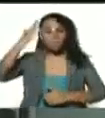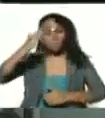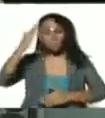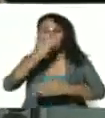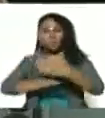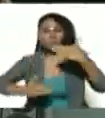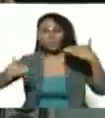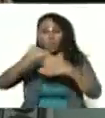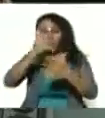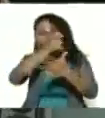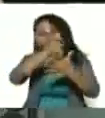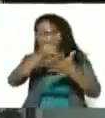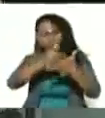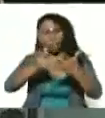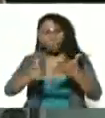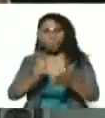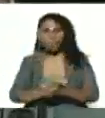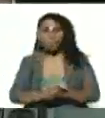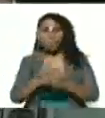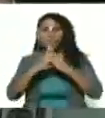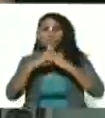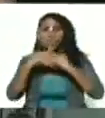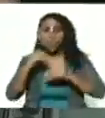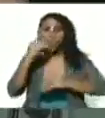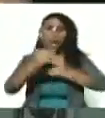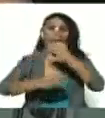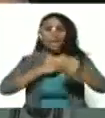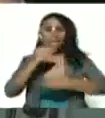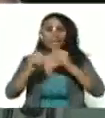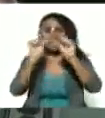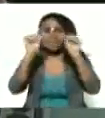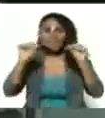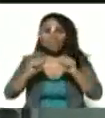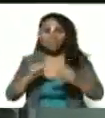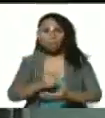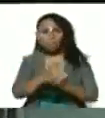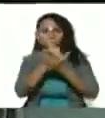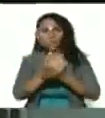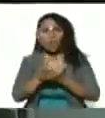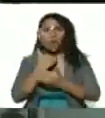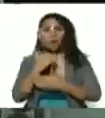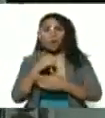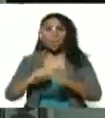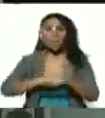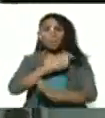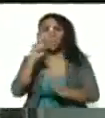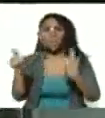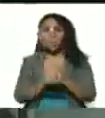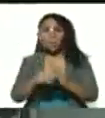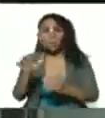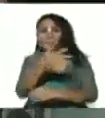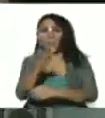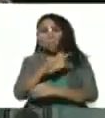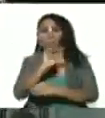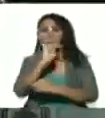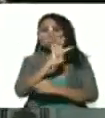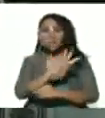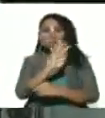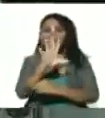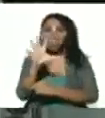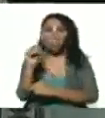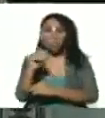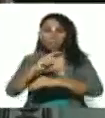sus lineamientos todo el mundo a cometer algún sistema de armas y en total recuperamos aproximadamente 450